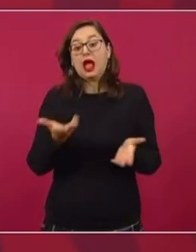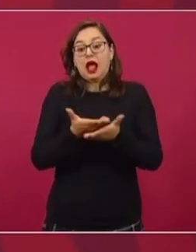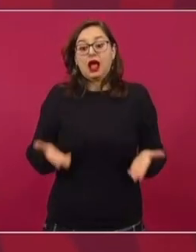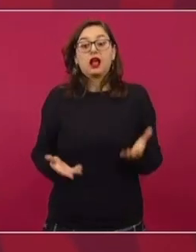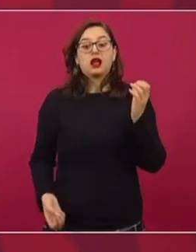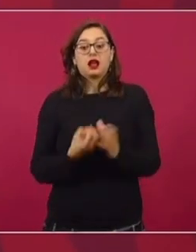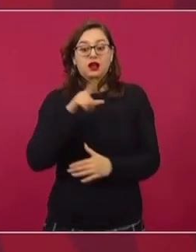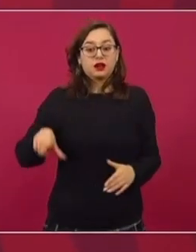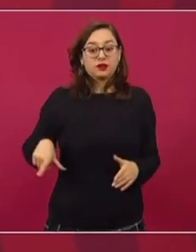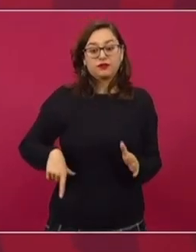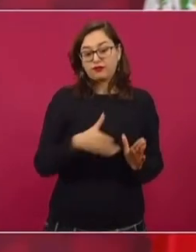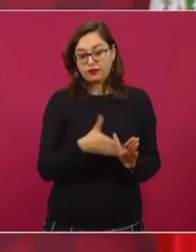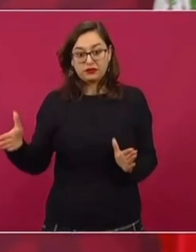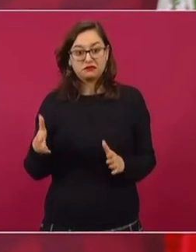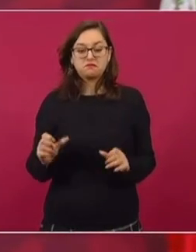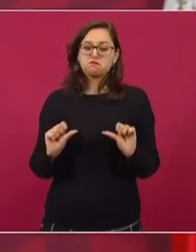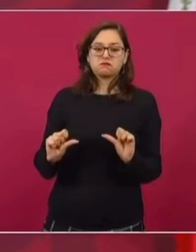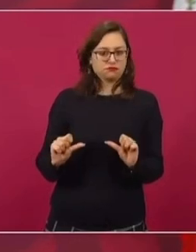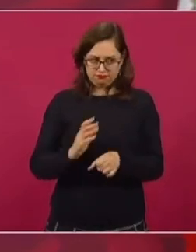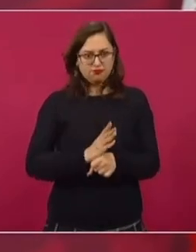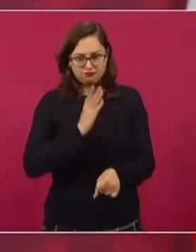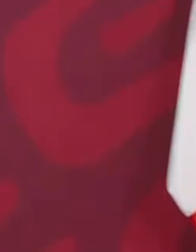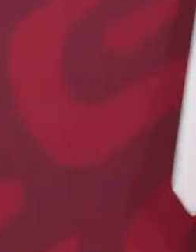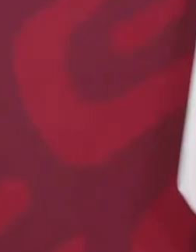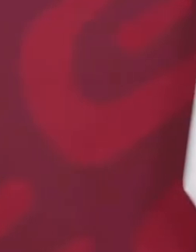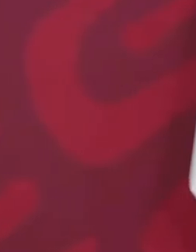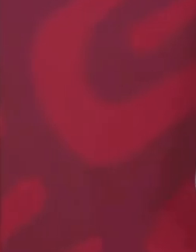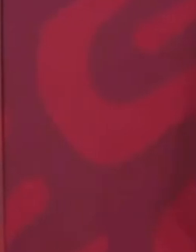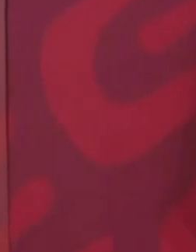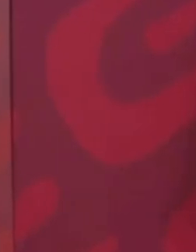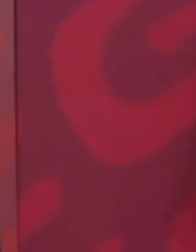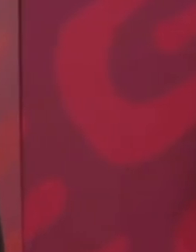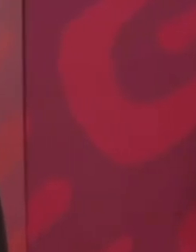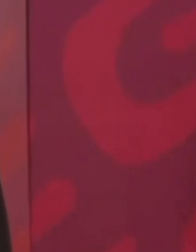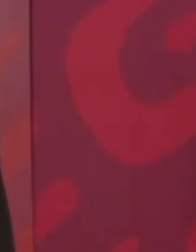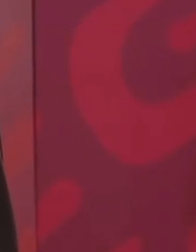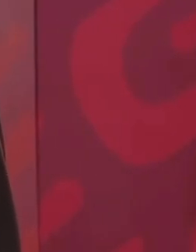gobierno impunidad, ni establecemos relaciones de complicidad con nadie.